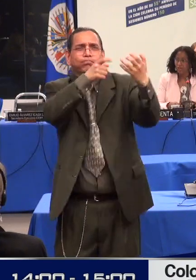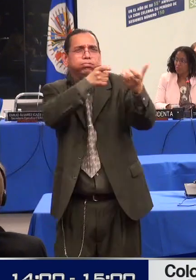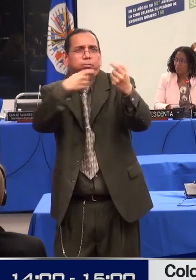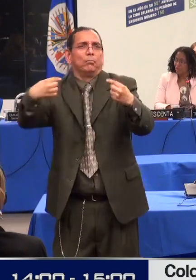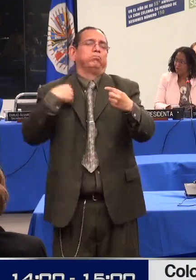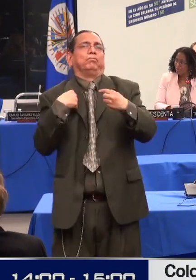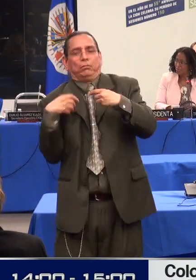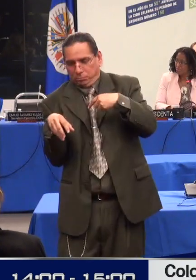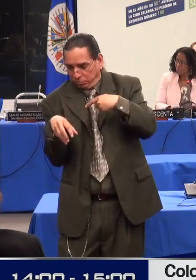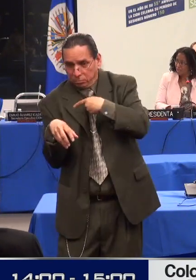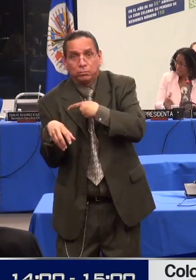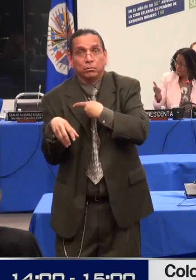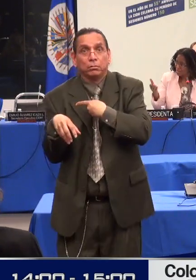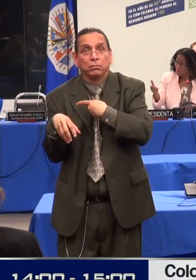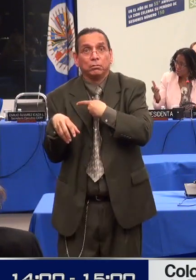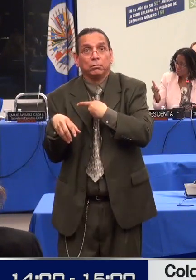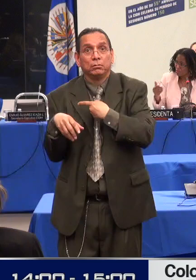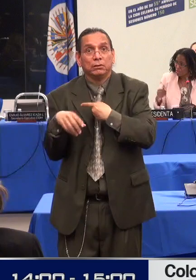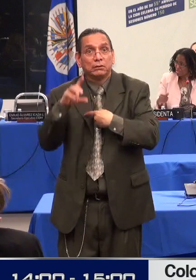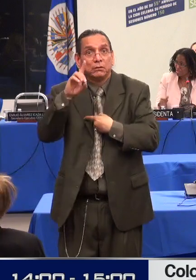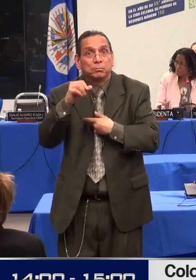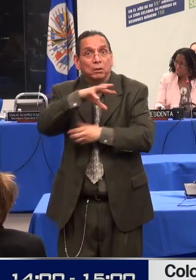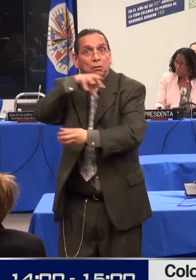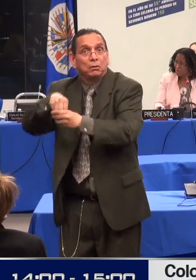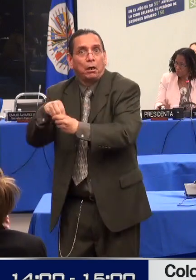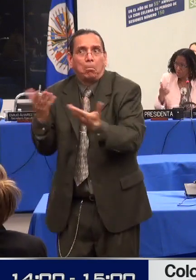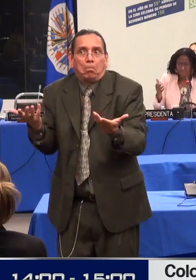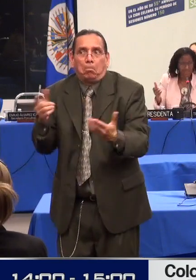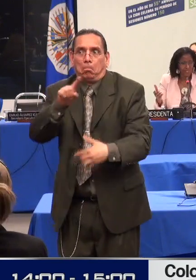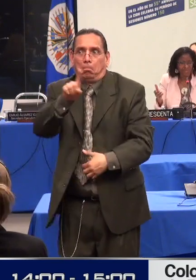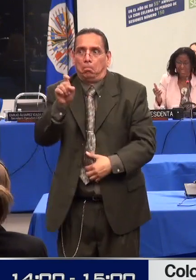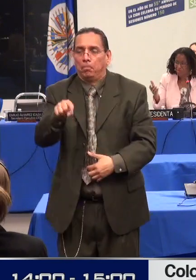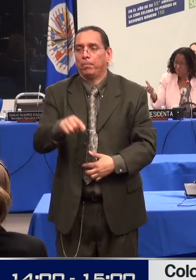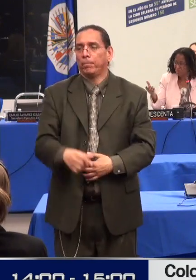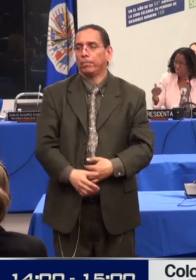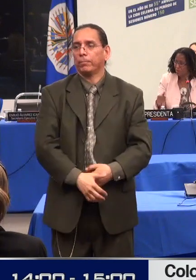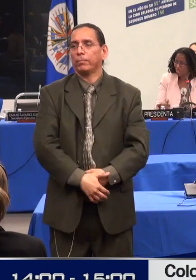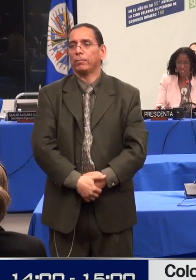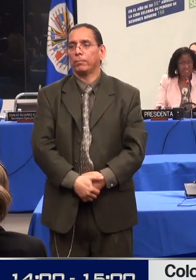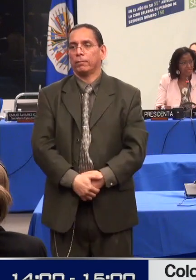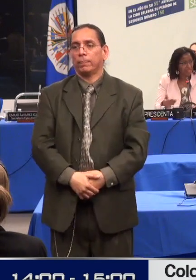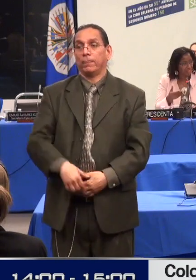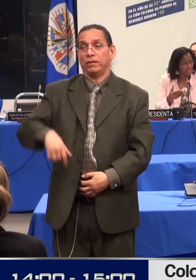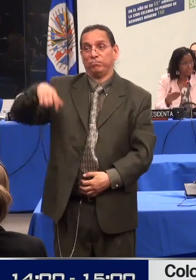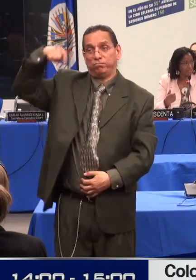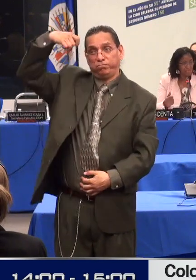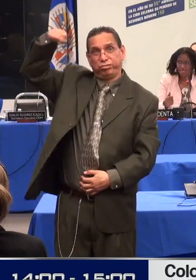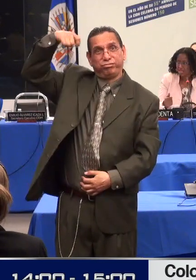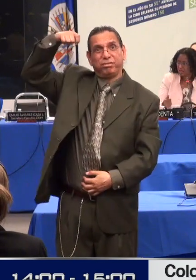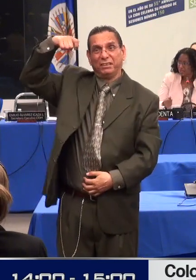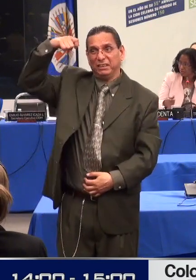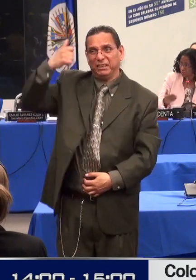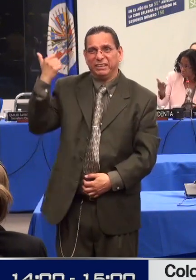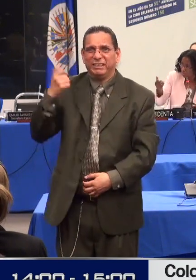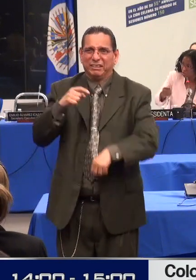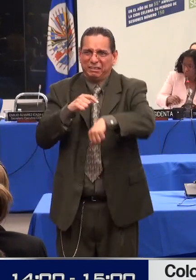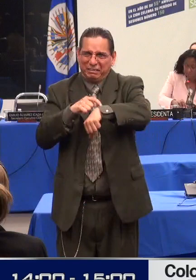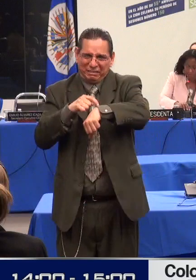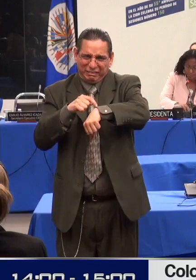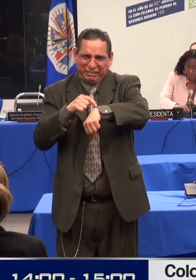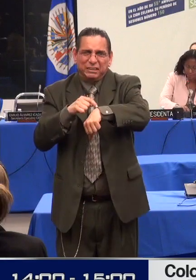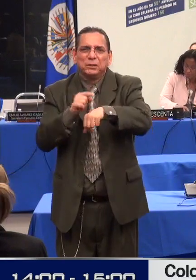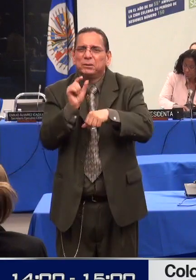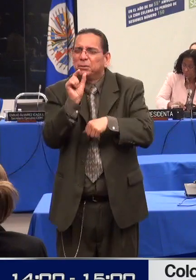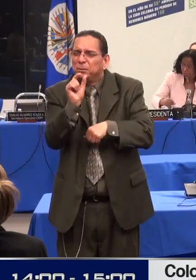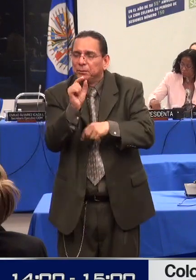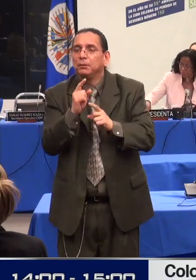Thank you very much. Can I give you a few minutes? We don't have a lot of time to respond and then the state after. Andrea.